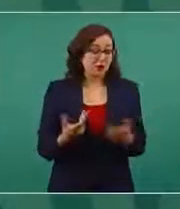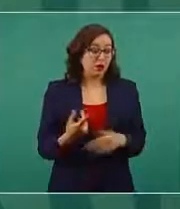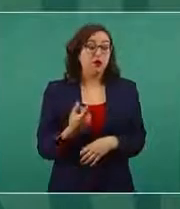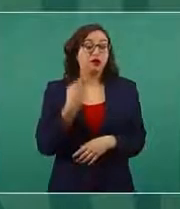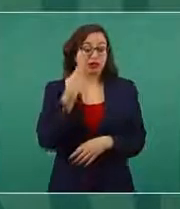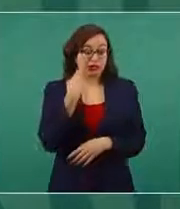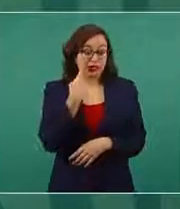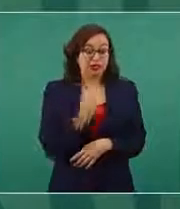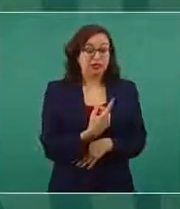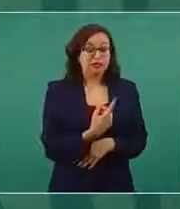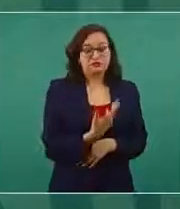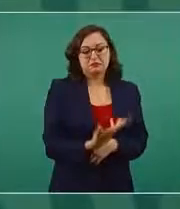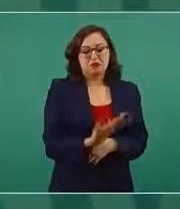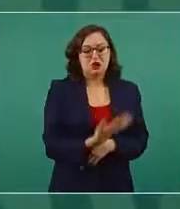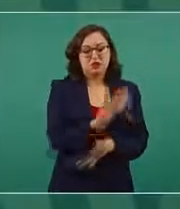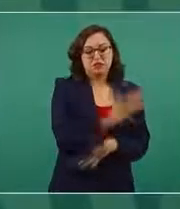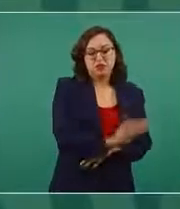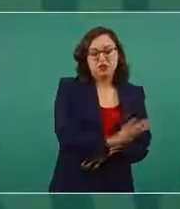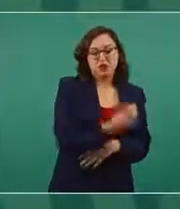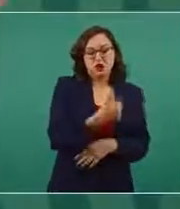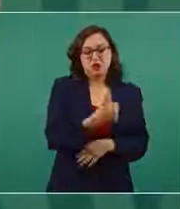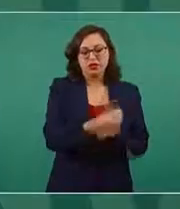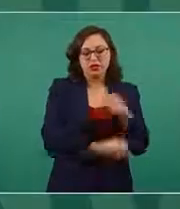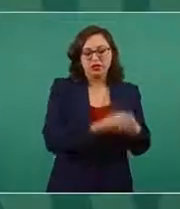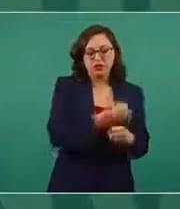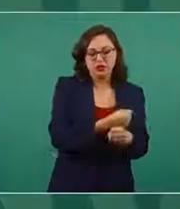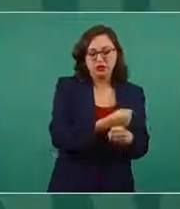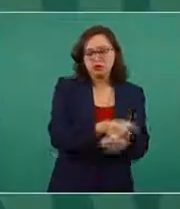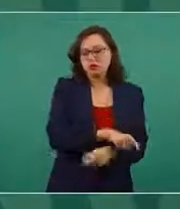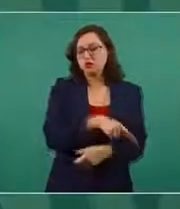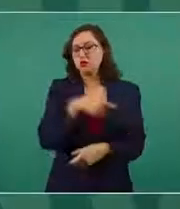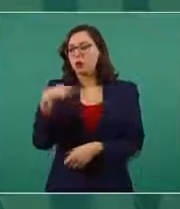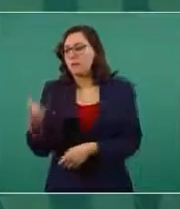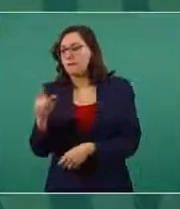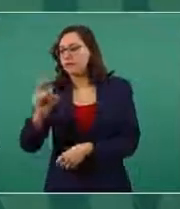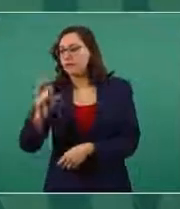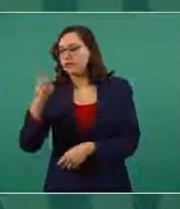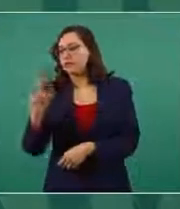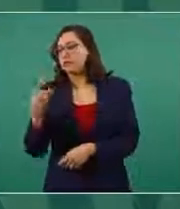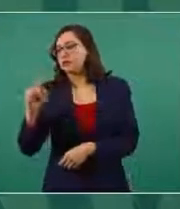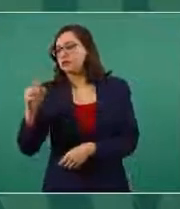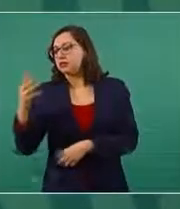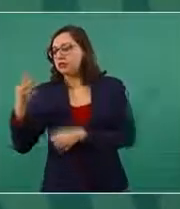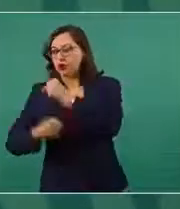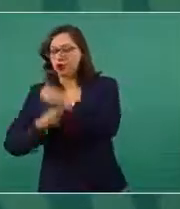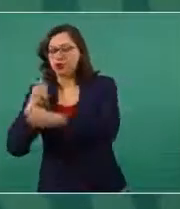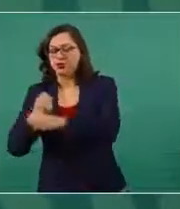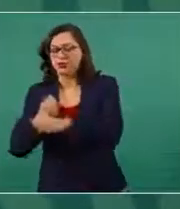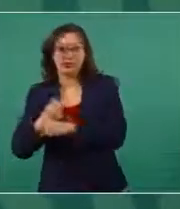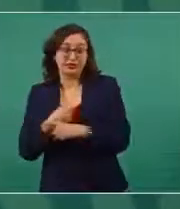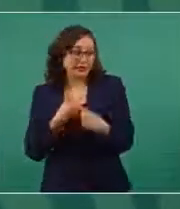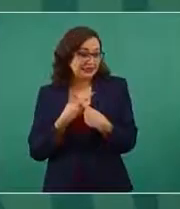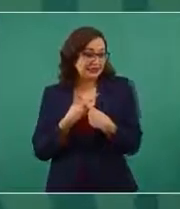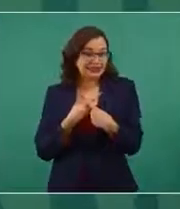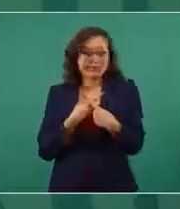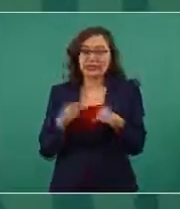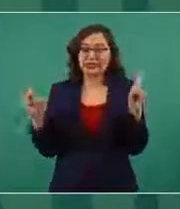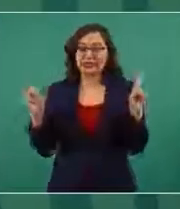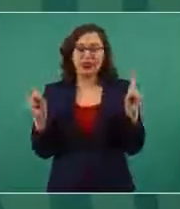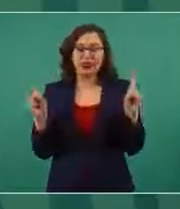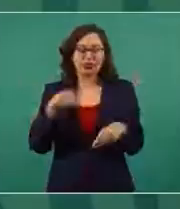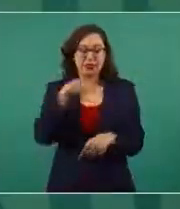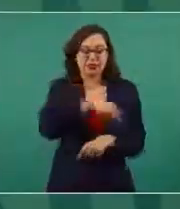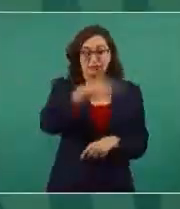que si se vive entre los 23 y los 24, no es solamente el contenido educativo, es el